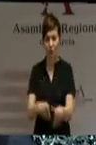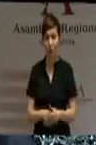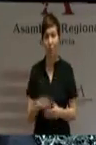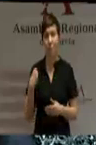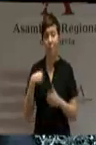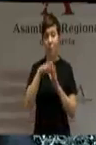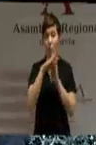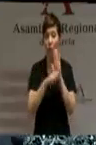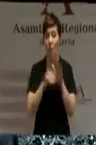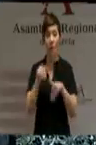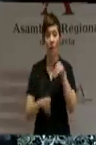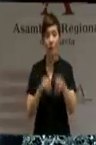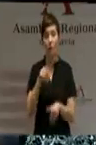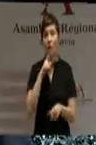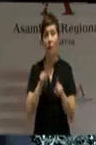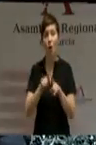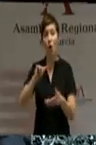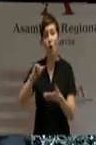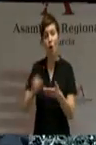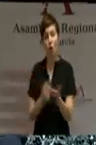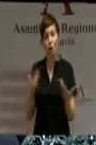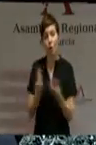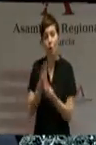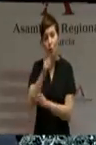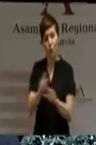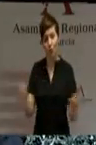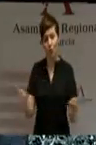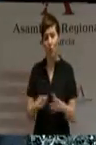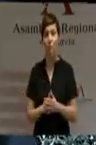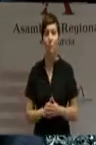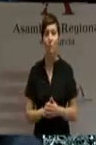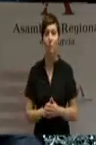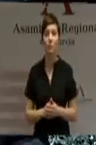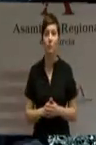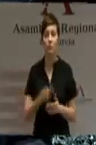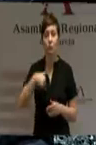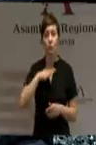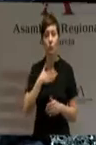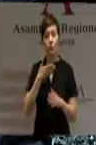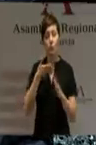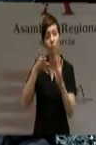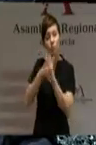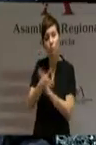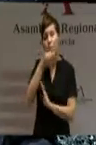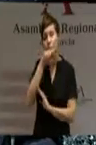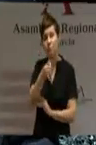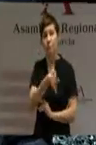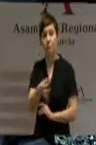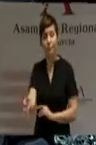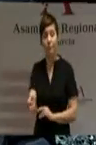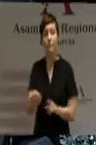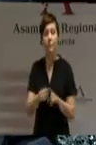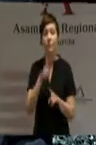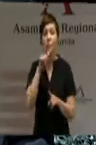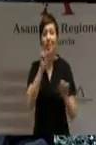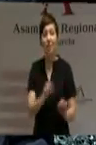modo, en un contrato con la sociedad. Coherencia es lo que va a llevar a nuestro nuevo presidente a seguir defendiendo